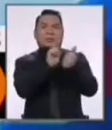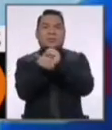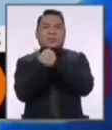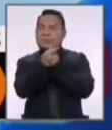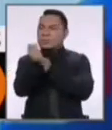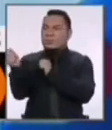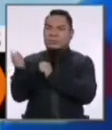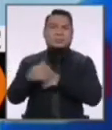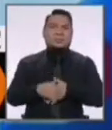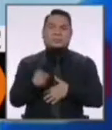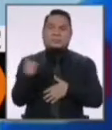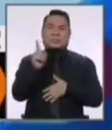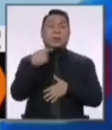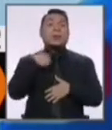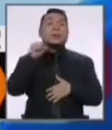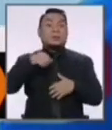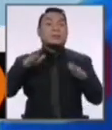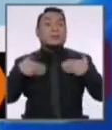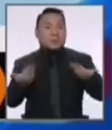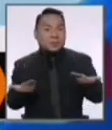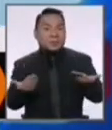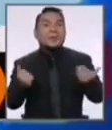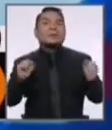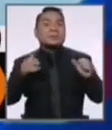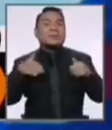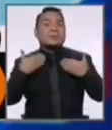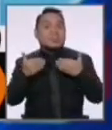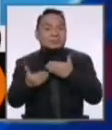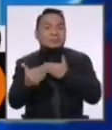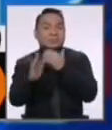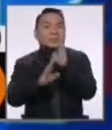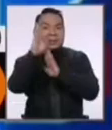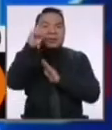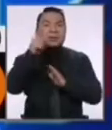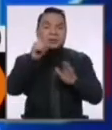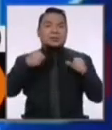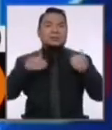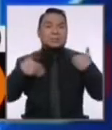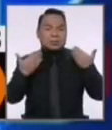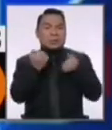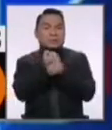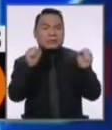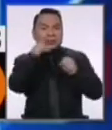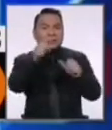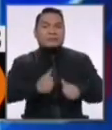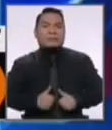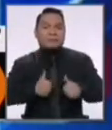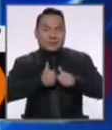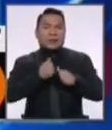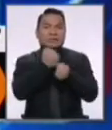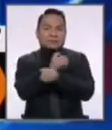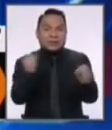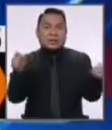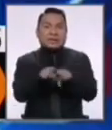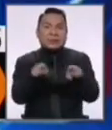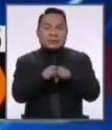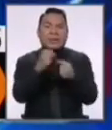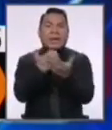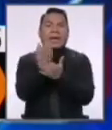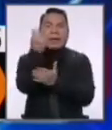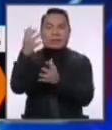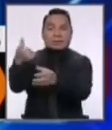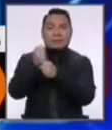candidatos. Yo les digo si podemos. Si podemos salir adelante. Si podemos salvar tu vida y salvar también la